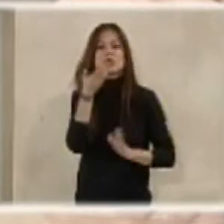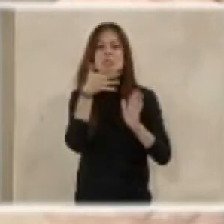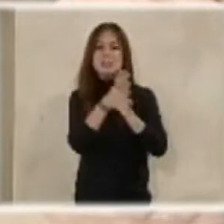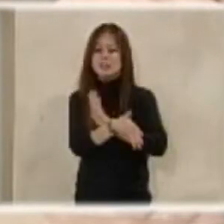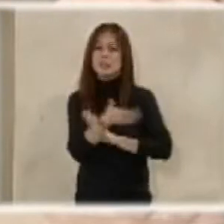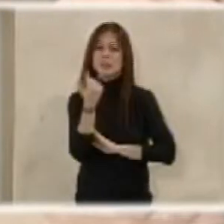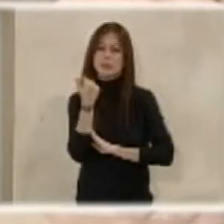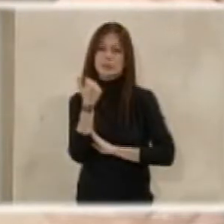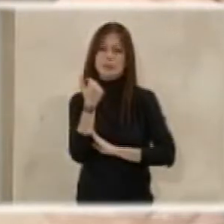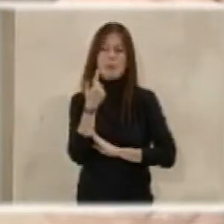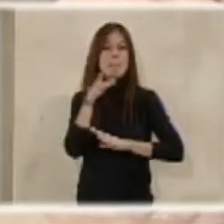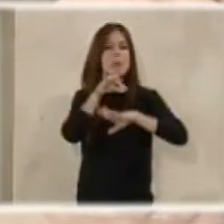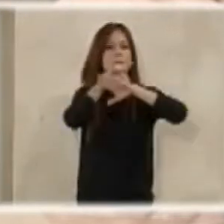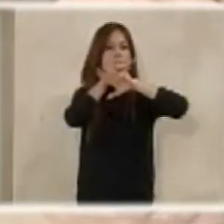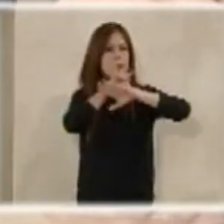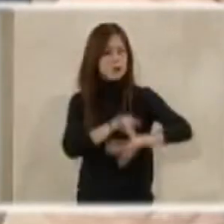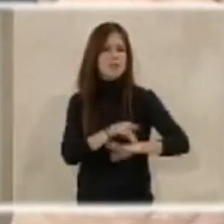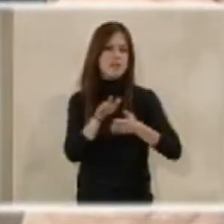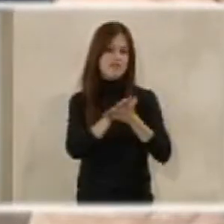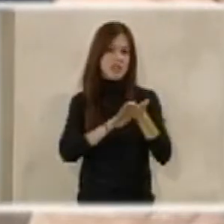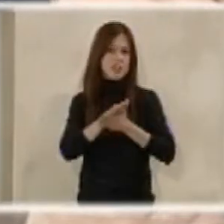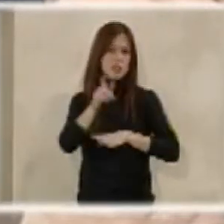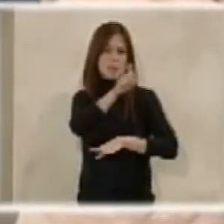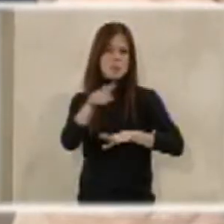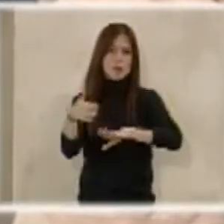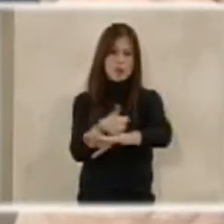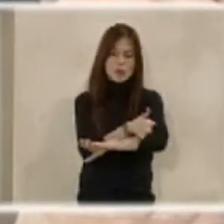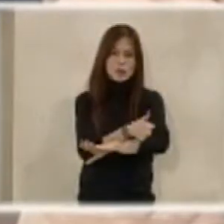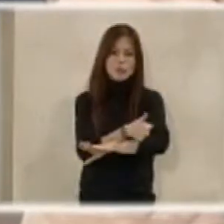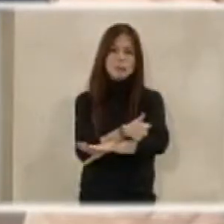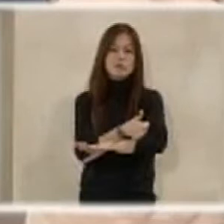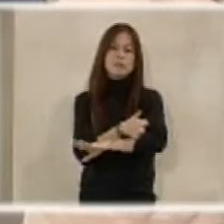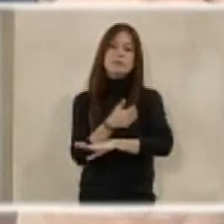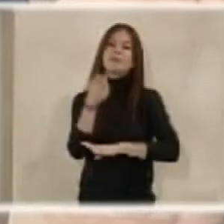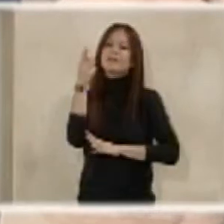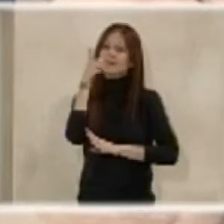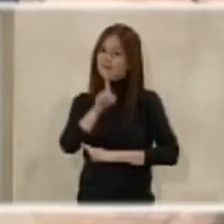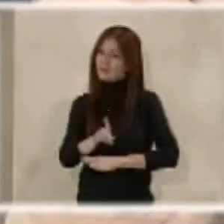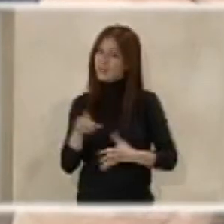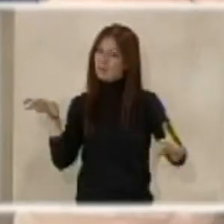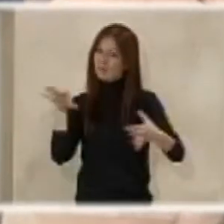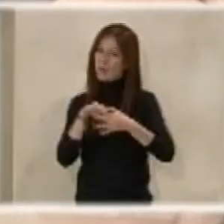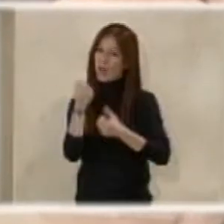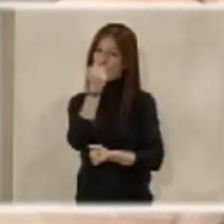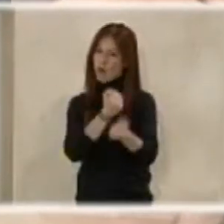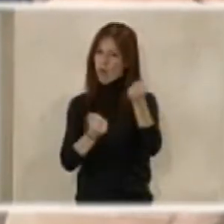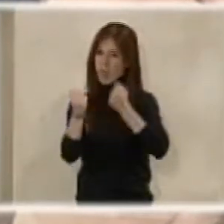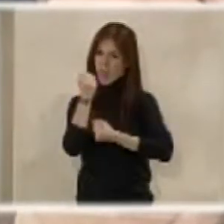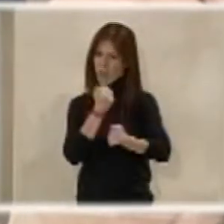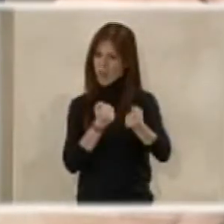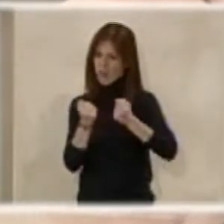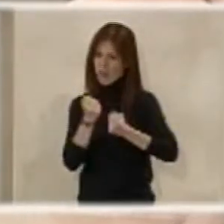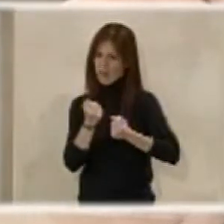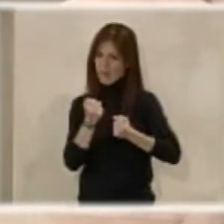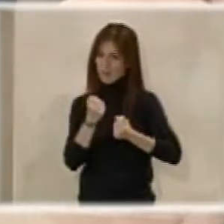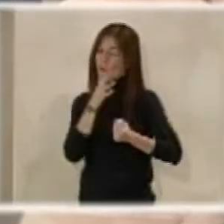no solamente de seguridad básico para los ciudadanos, pero también para nuestra economía. un valor añadido a